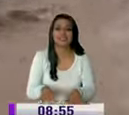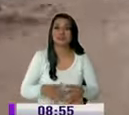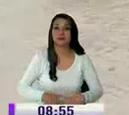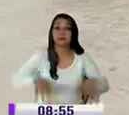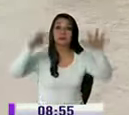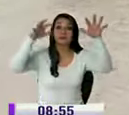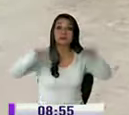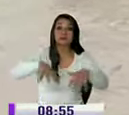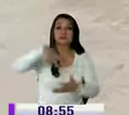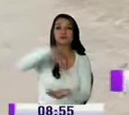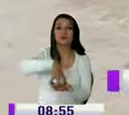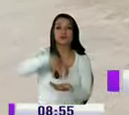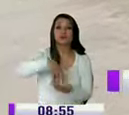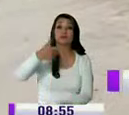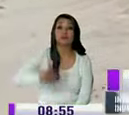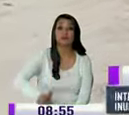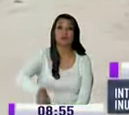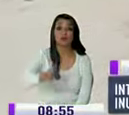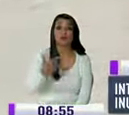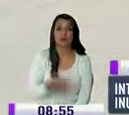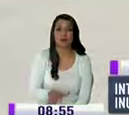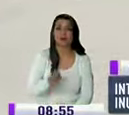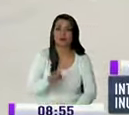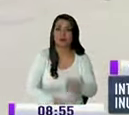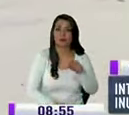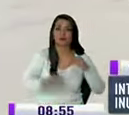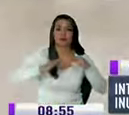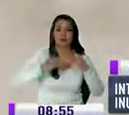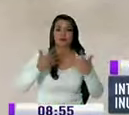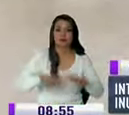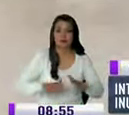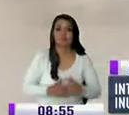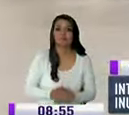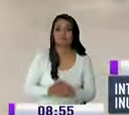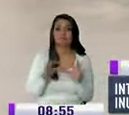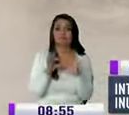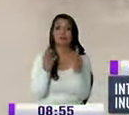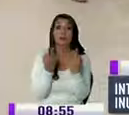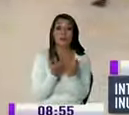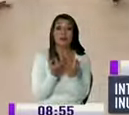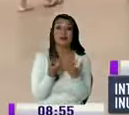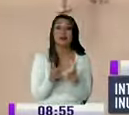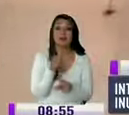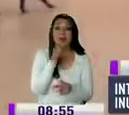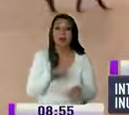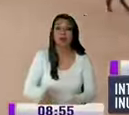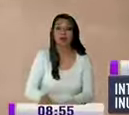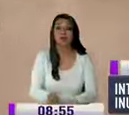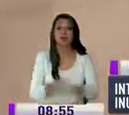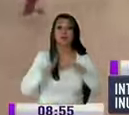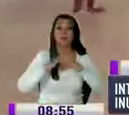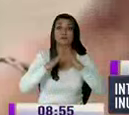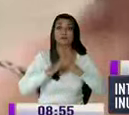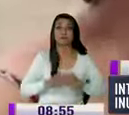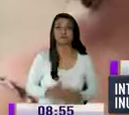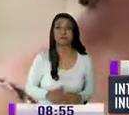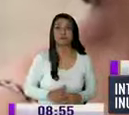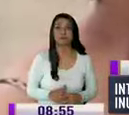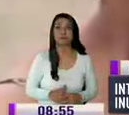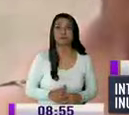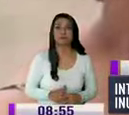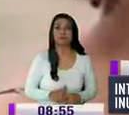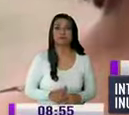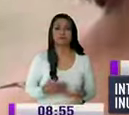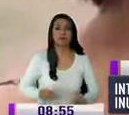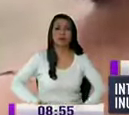empieza en la provincia de loja deja ya varios daños materiales a las familias por el agua que ingresa a las viviendas estamos sobre